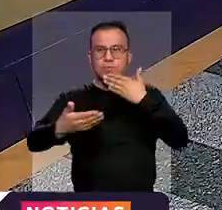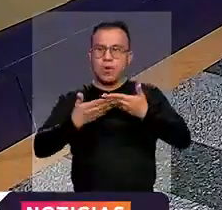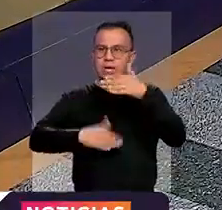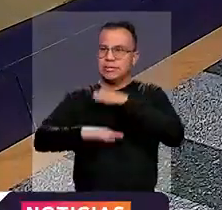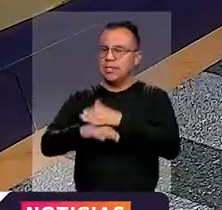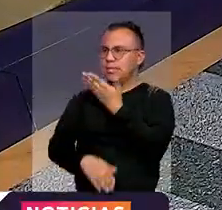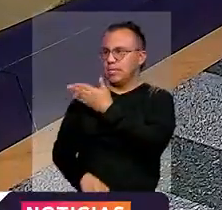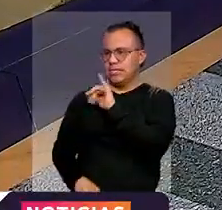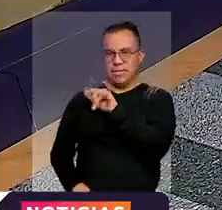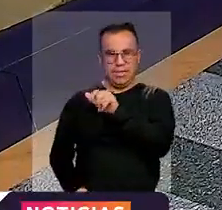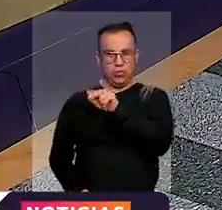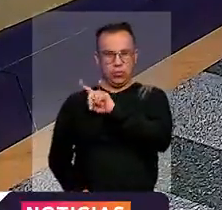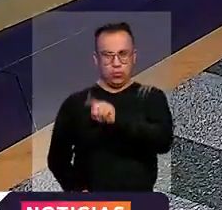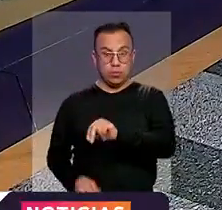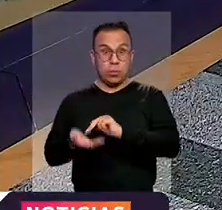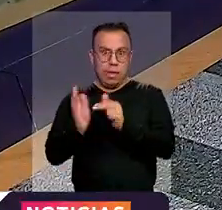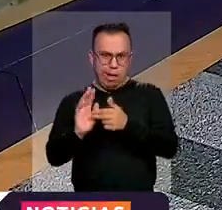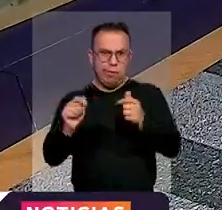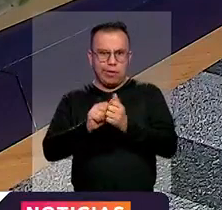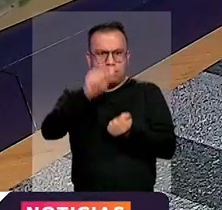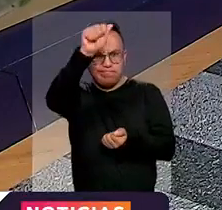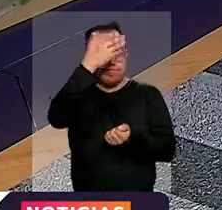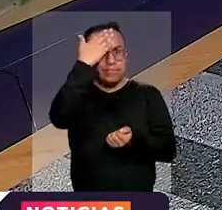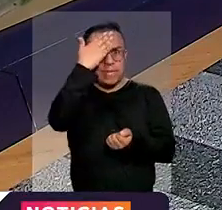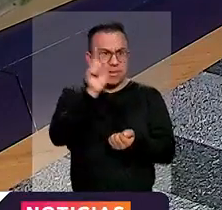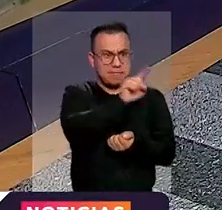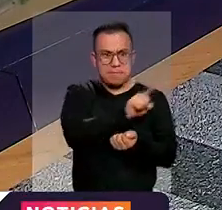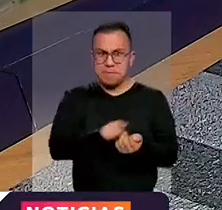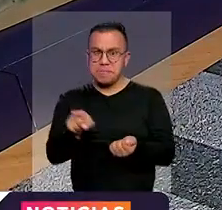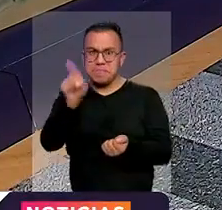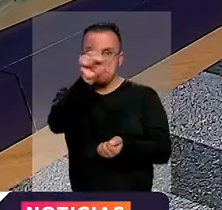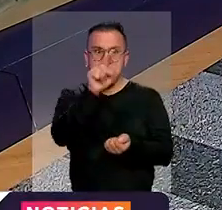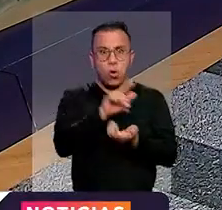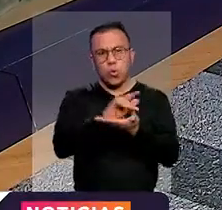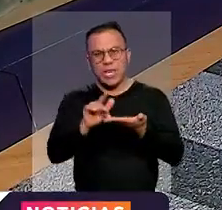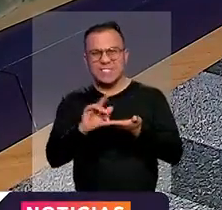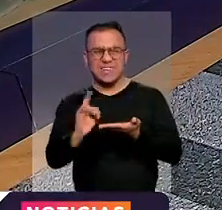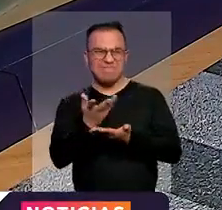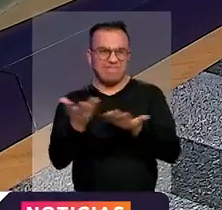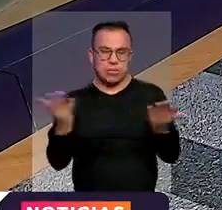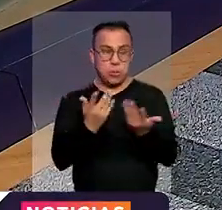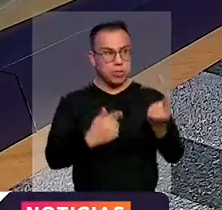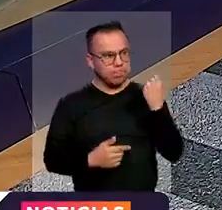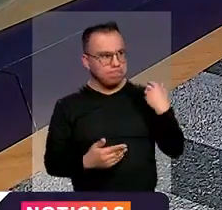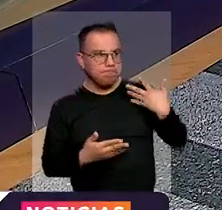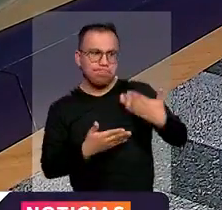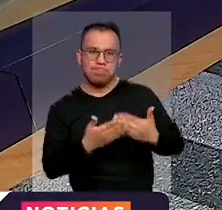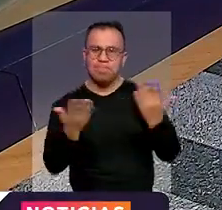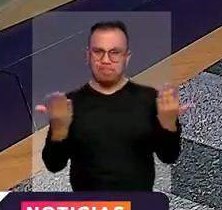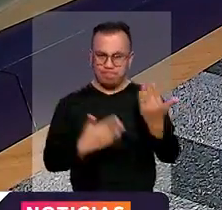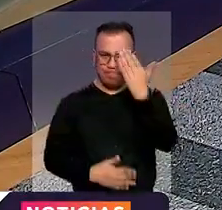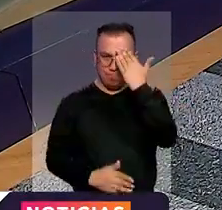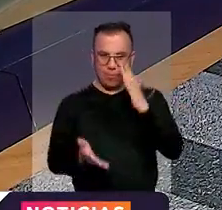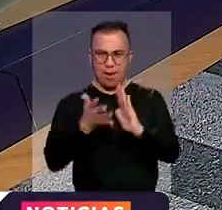tardes, cuéntenos. Ya hay un mapa de riesgos definidos en la ciudad y cuántas emergencias se han registrado en las últimas horas. Adelante.